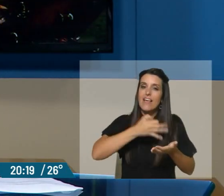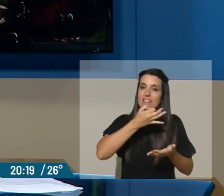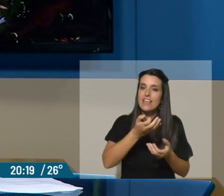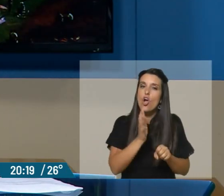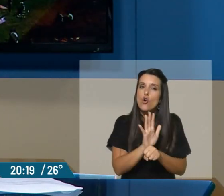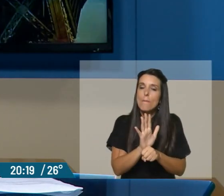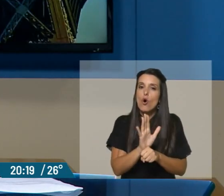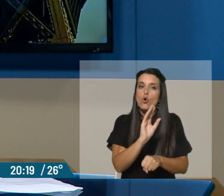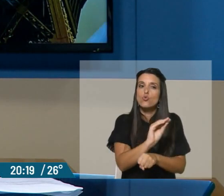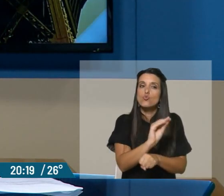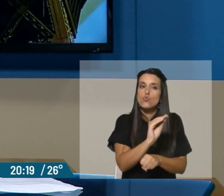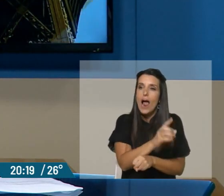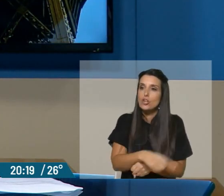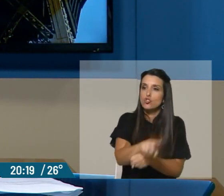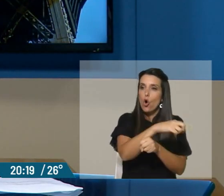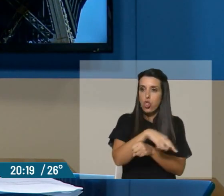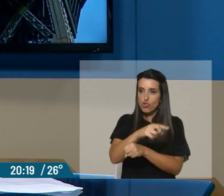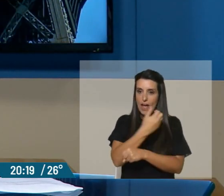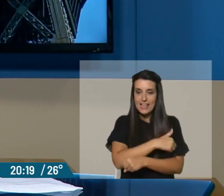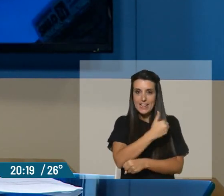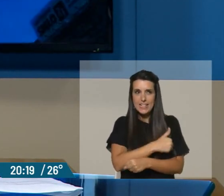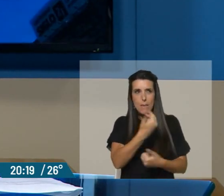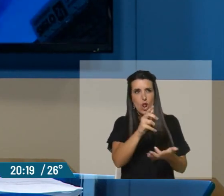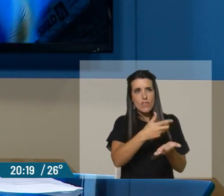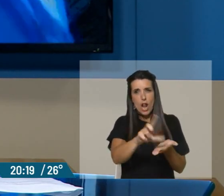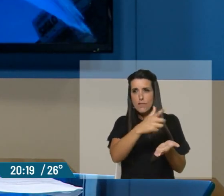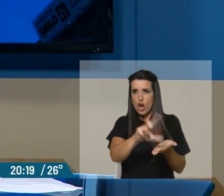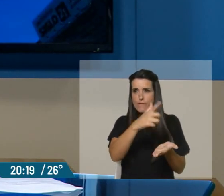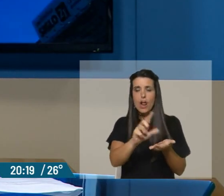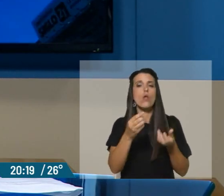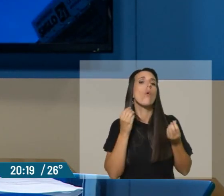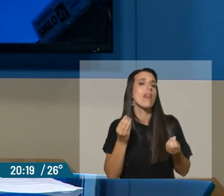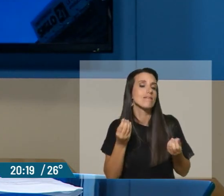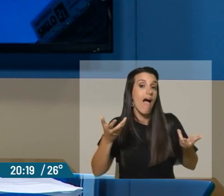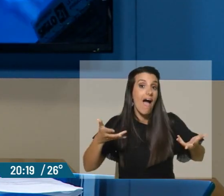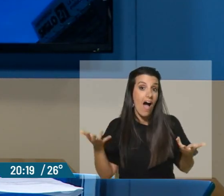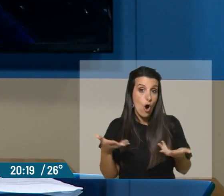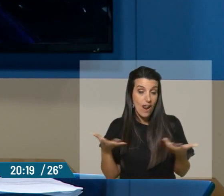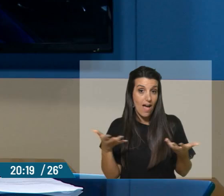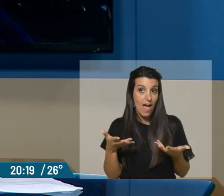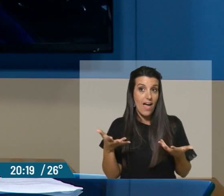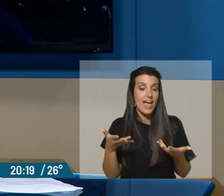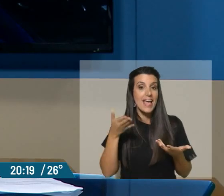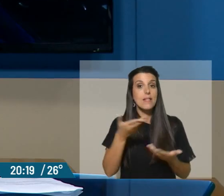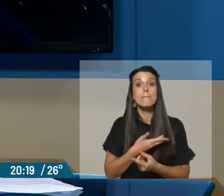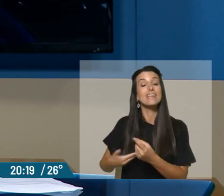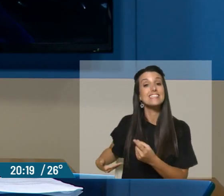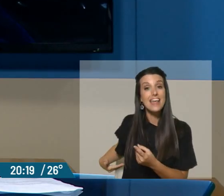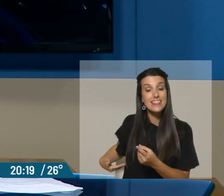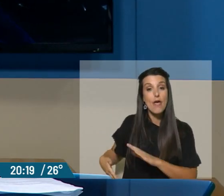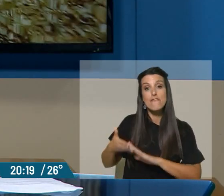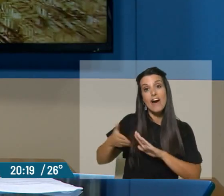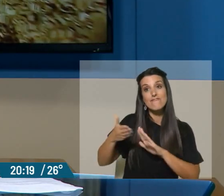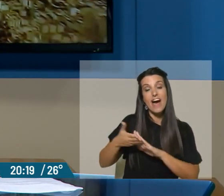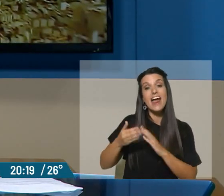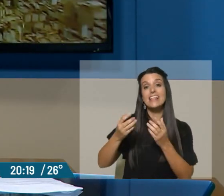de batalla cultural que se estableció en Argentina durante la campaña y que de alguna manera ahora este presidente va a tener